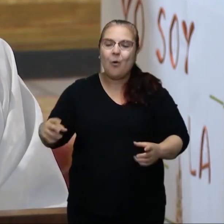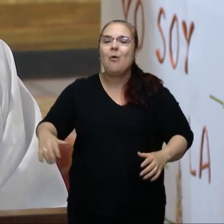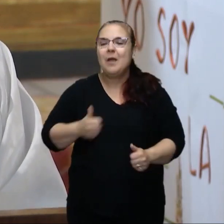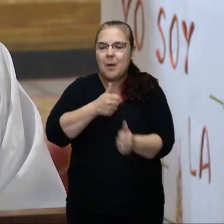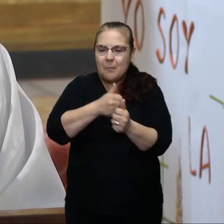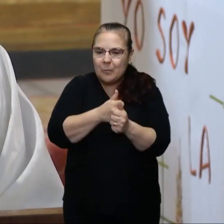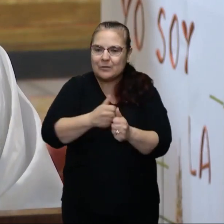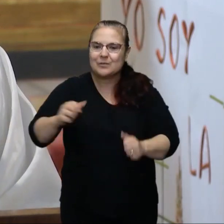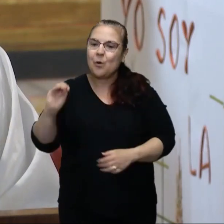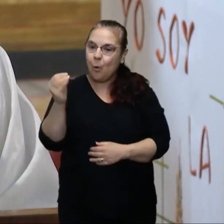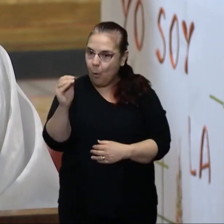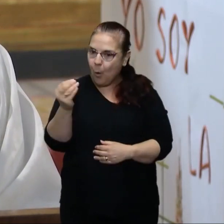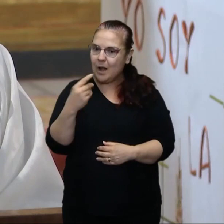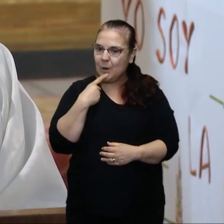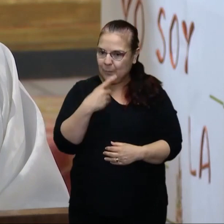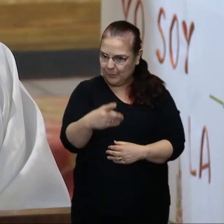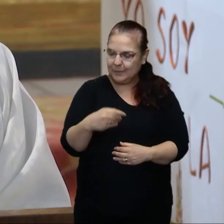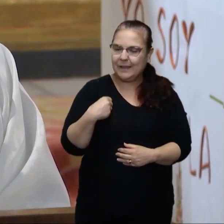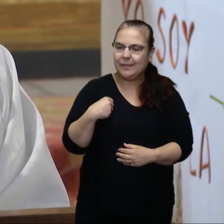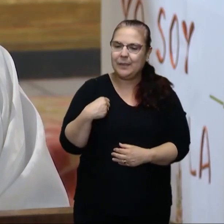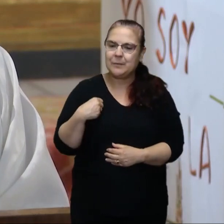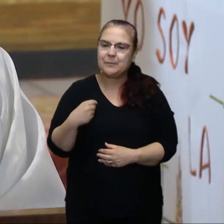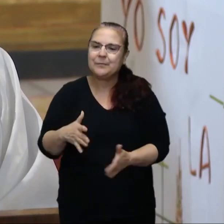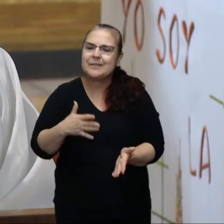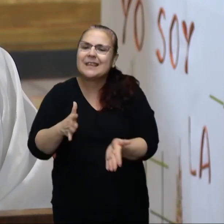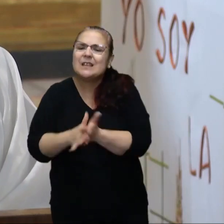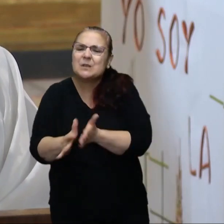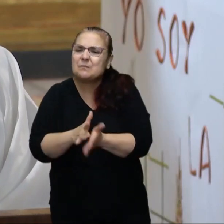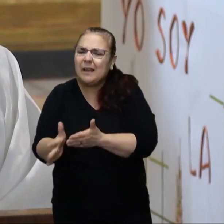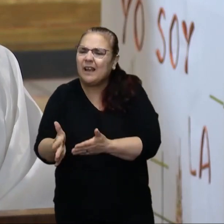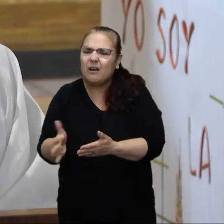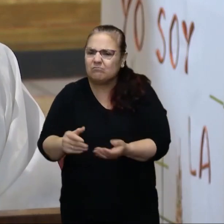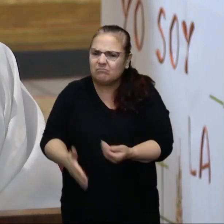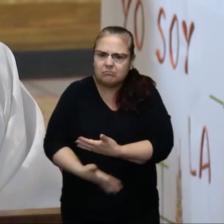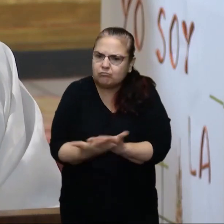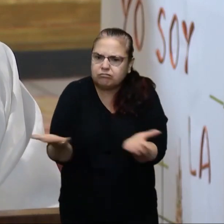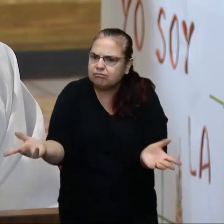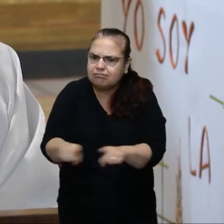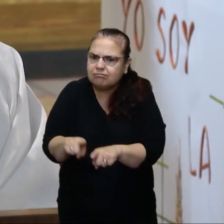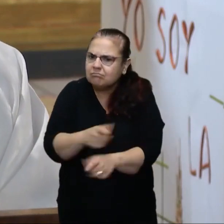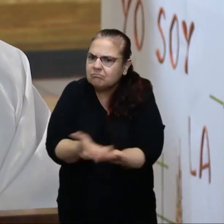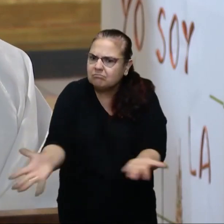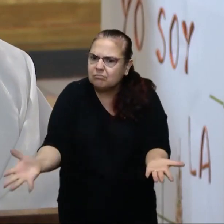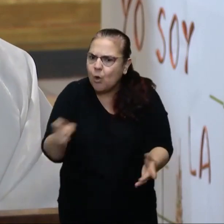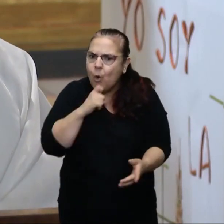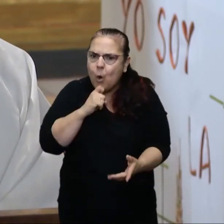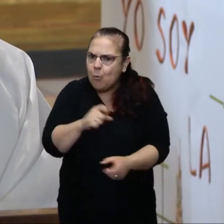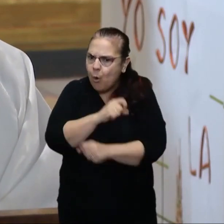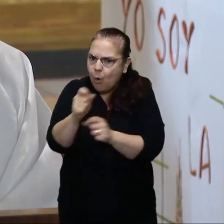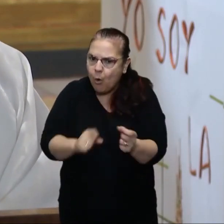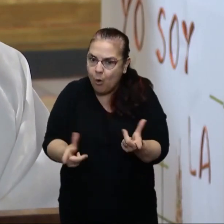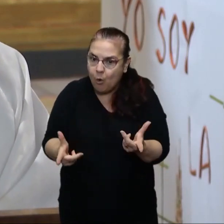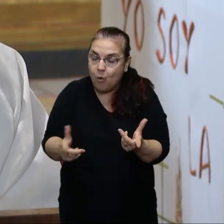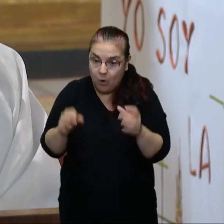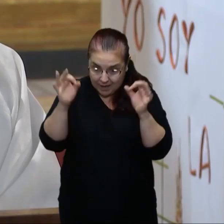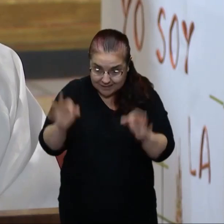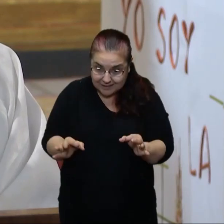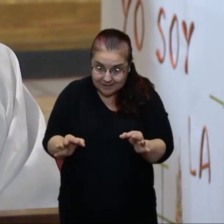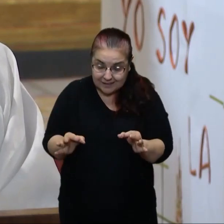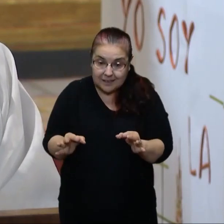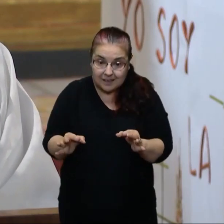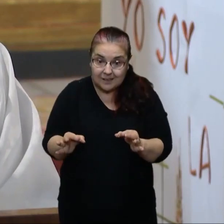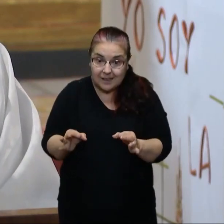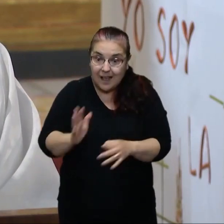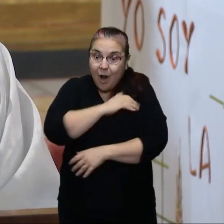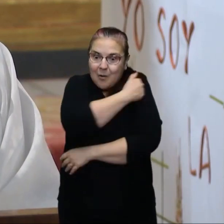y nos dirá también cómo debemos dar ese amor a los demás. O sea, así, amar al prójimo